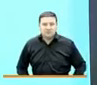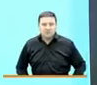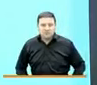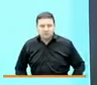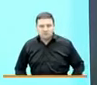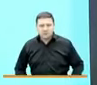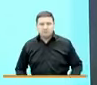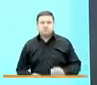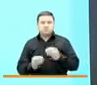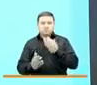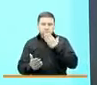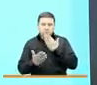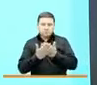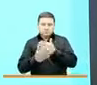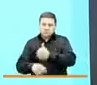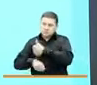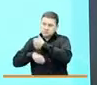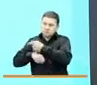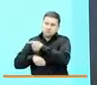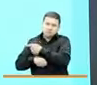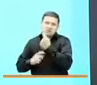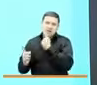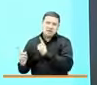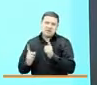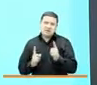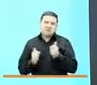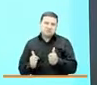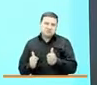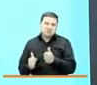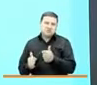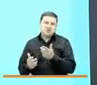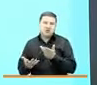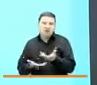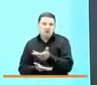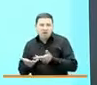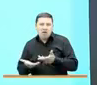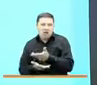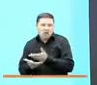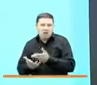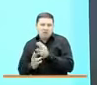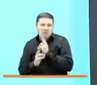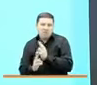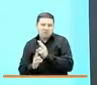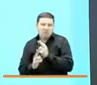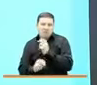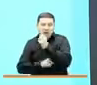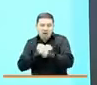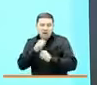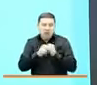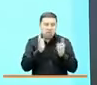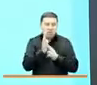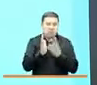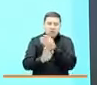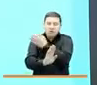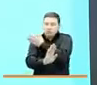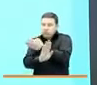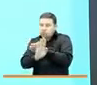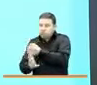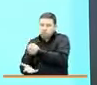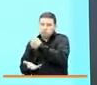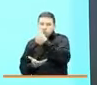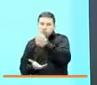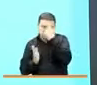muchas gracias director por su intervención por su socialización de los resultados del año 2020 para esta